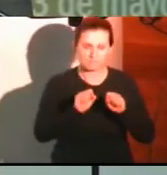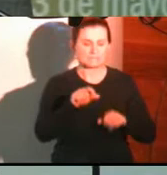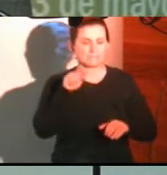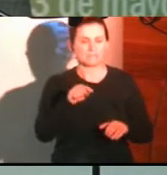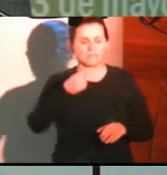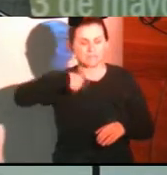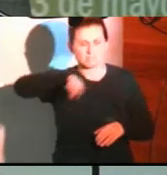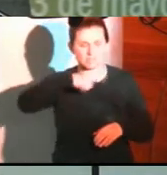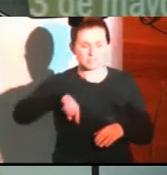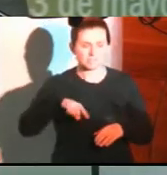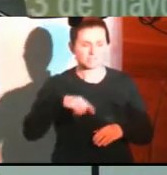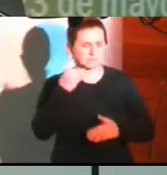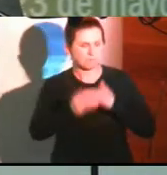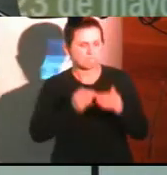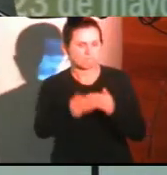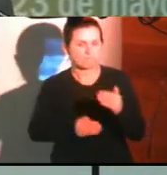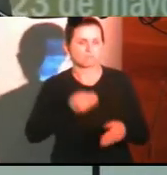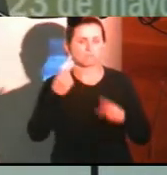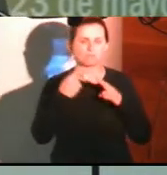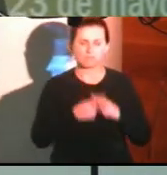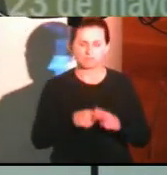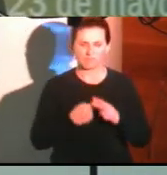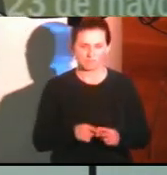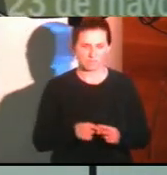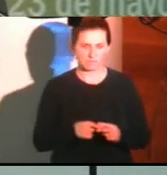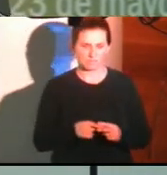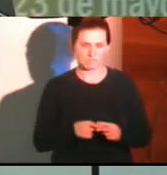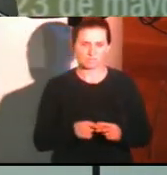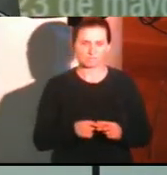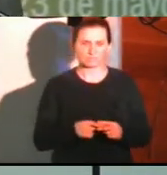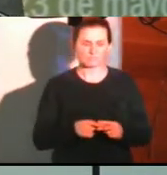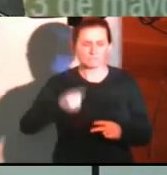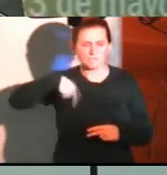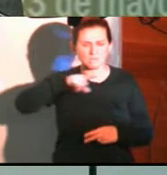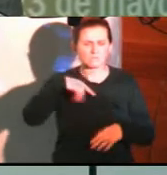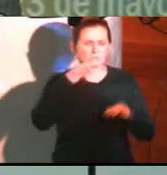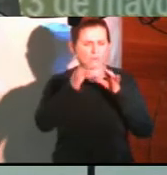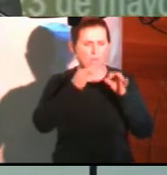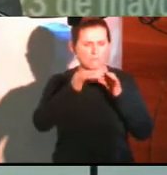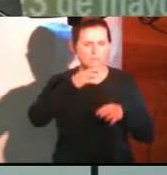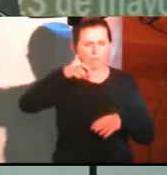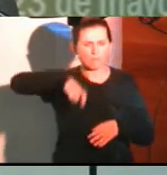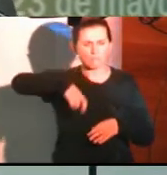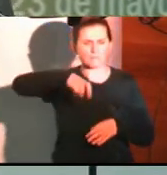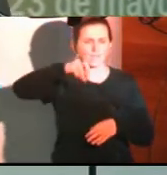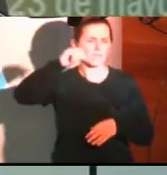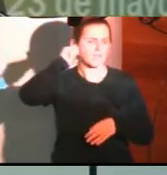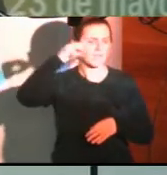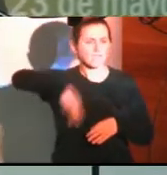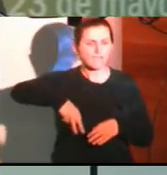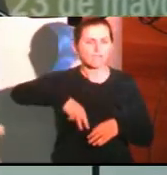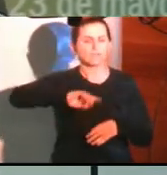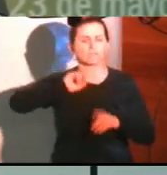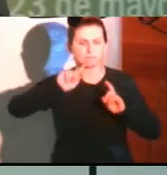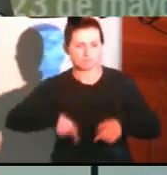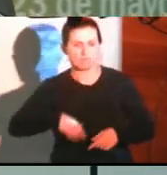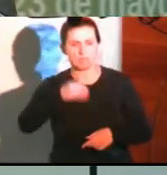tecnologías. Esto que hablamos del PGM, lo que hablamos de ARSAT, estamos trabajando con las